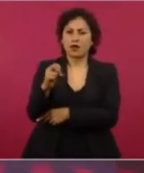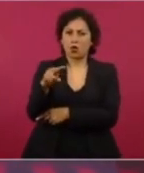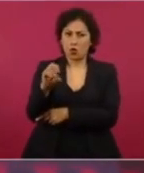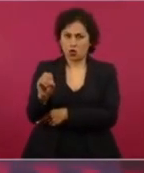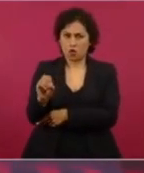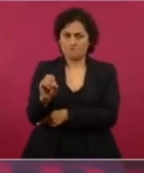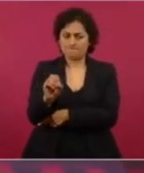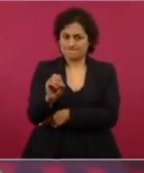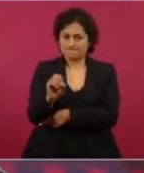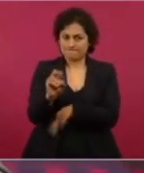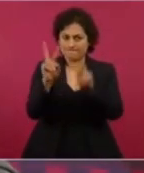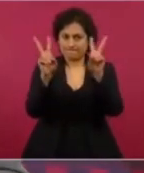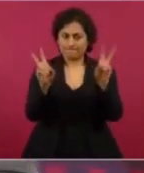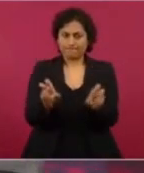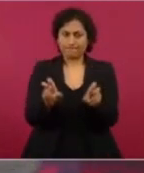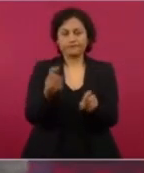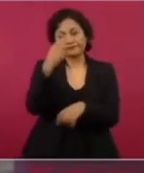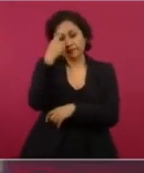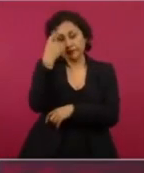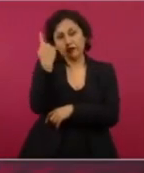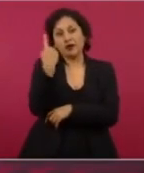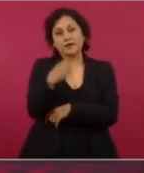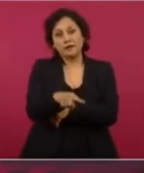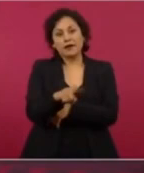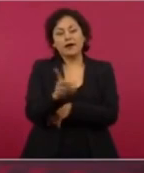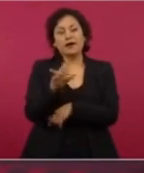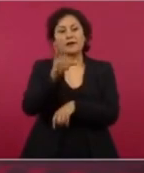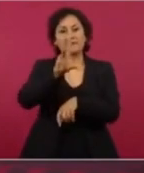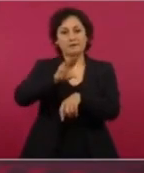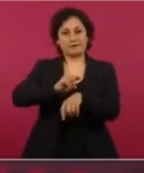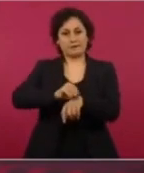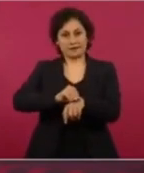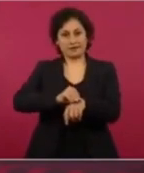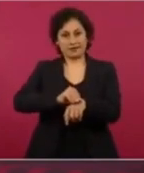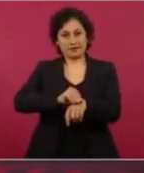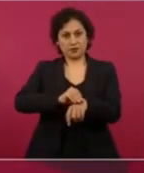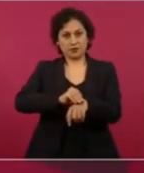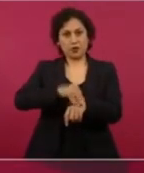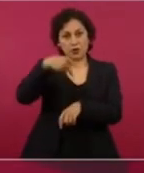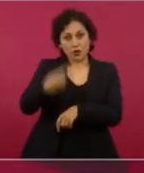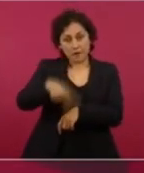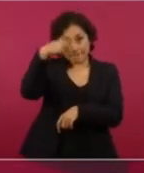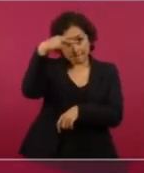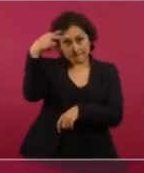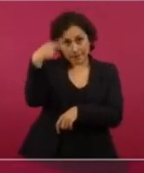porque querían sobrevolar nuestro espacio aéreo